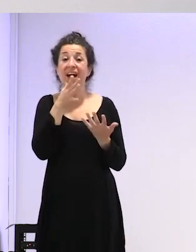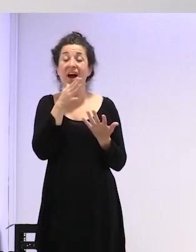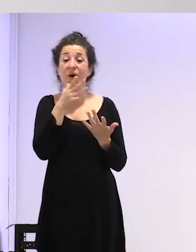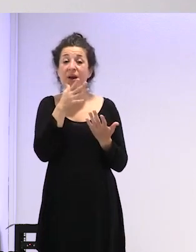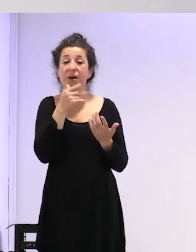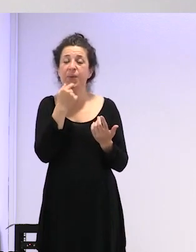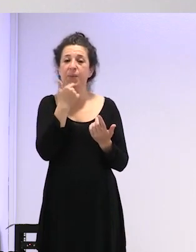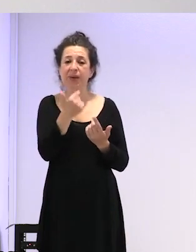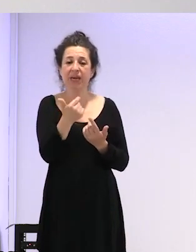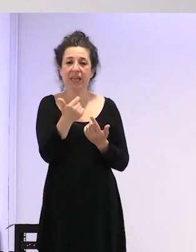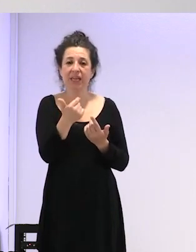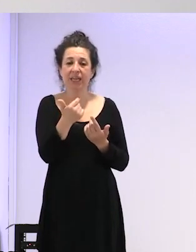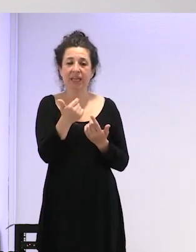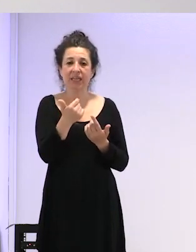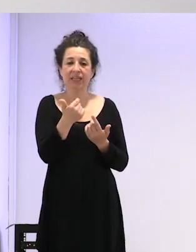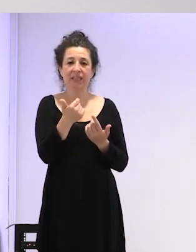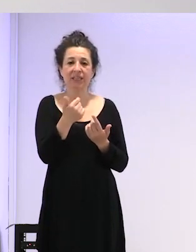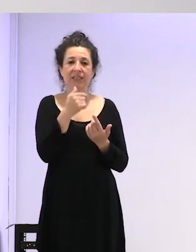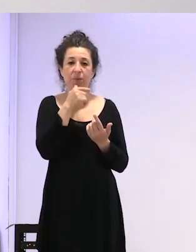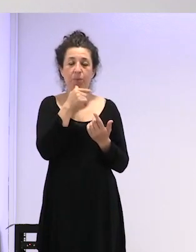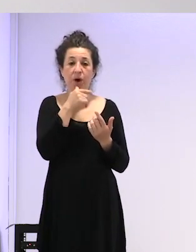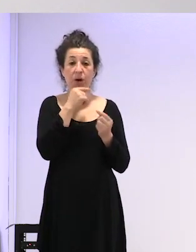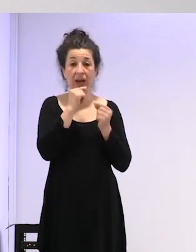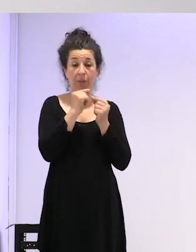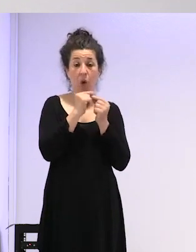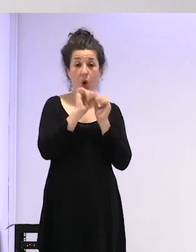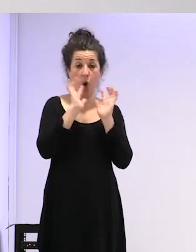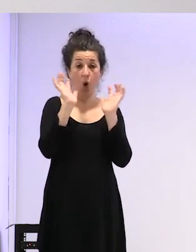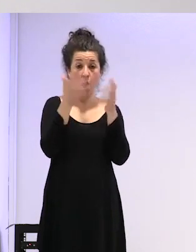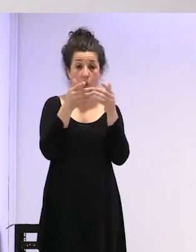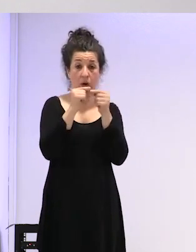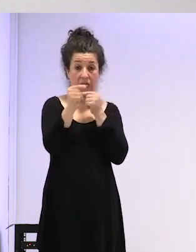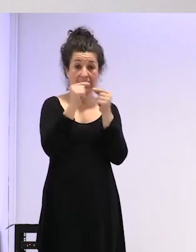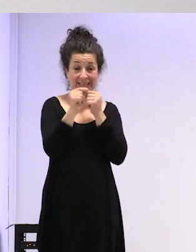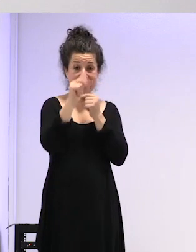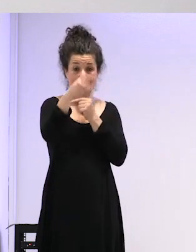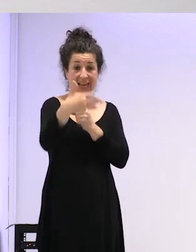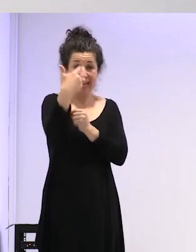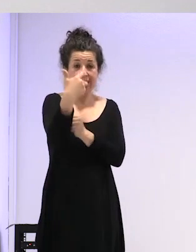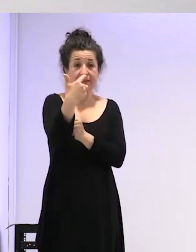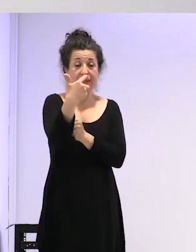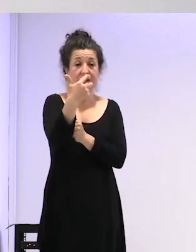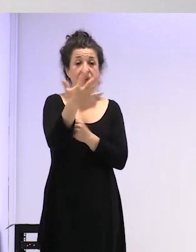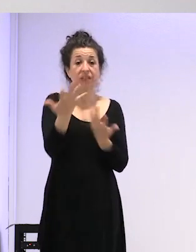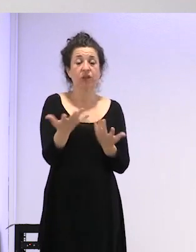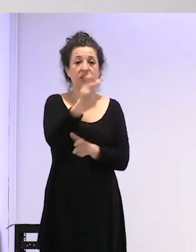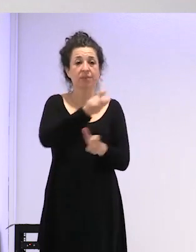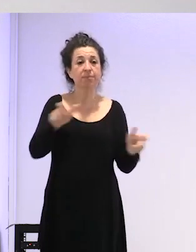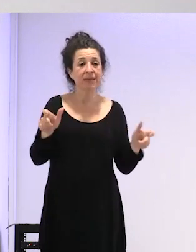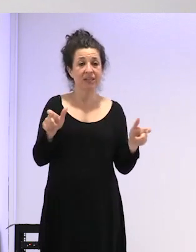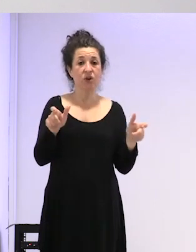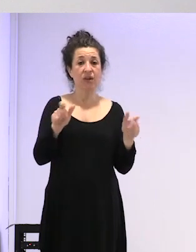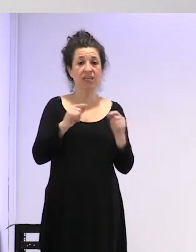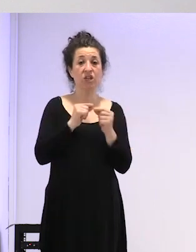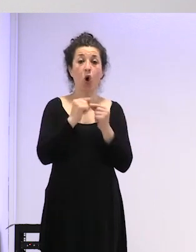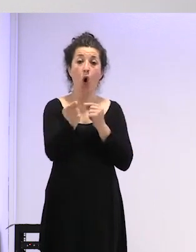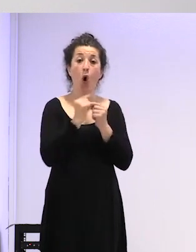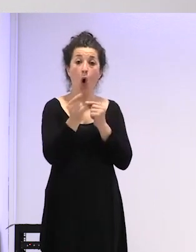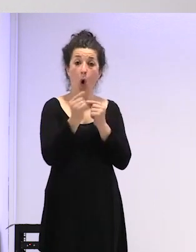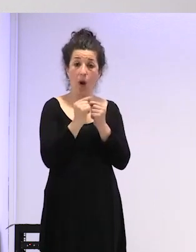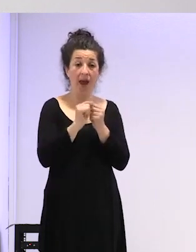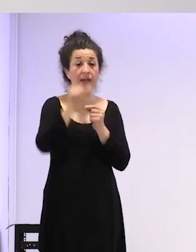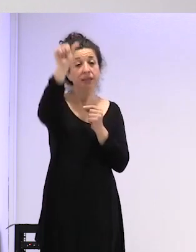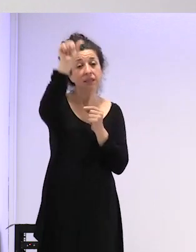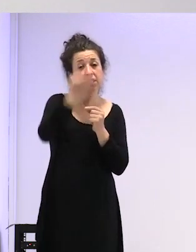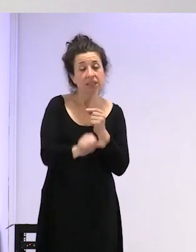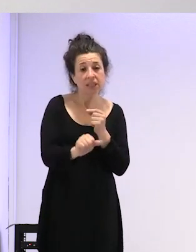se está reproduciendo en el streaming es decir que no se está grabando pues que la gente que lo está viendo online puede hacernos llegar